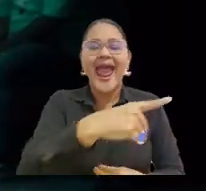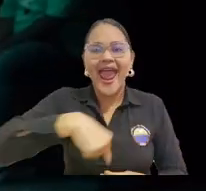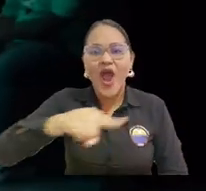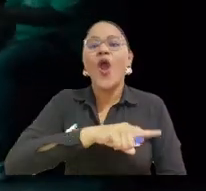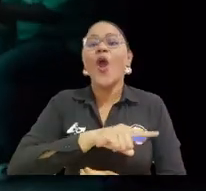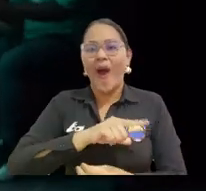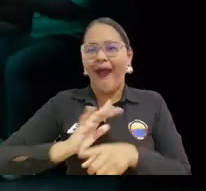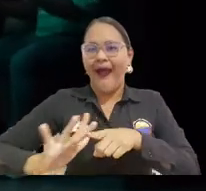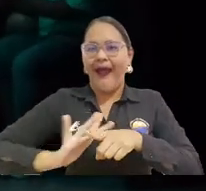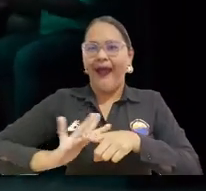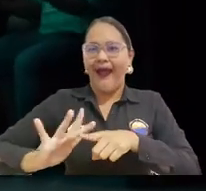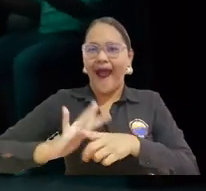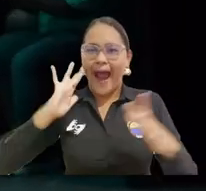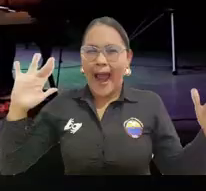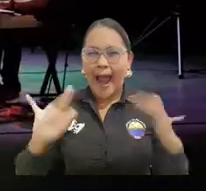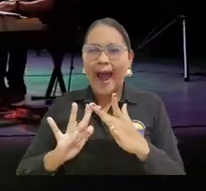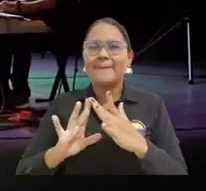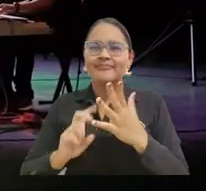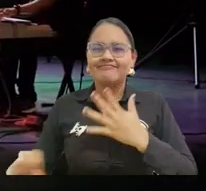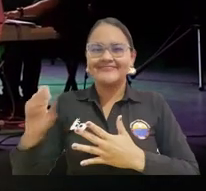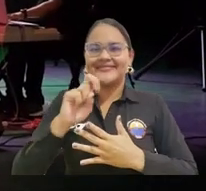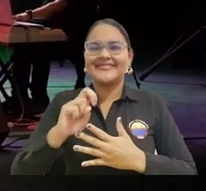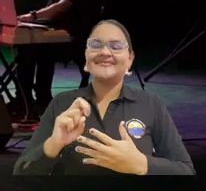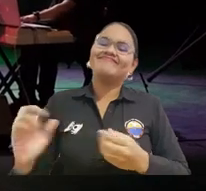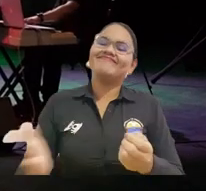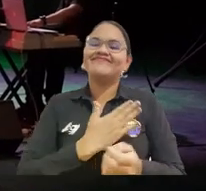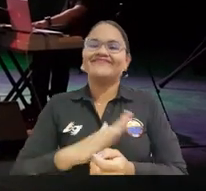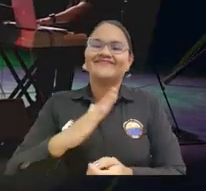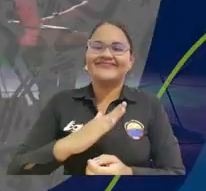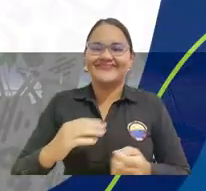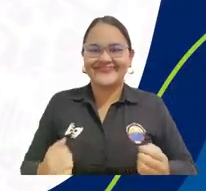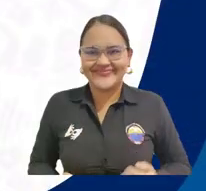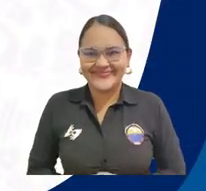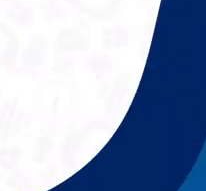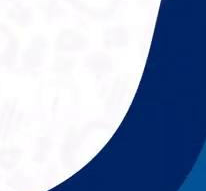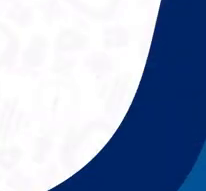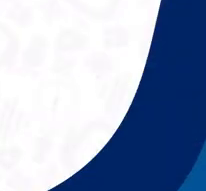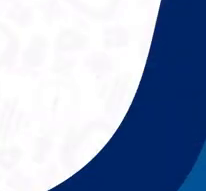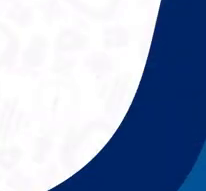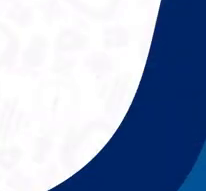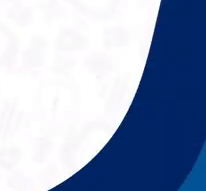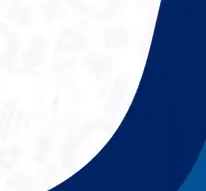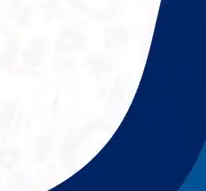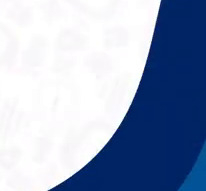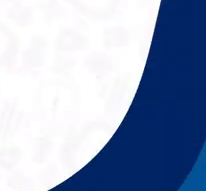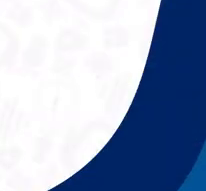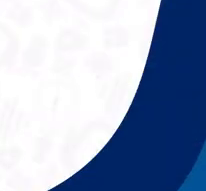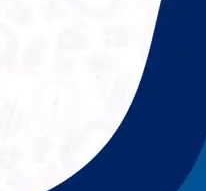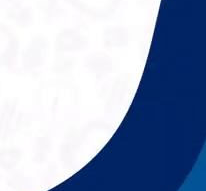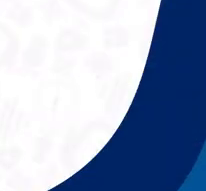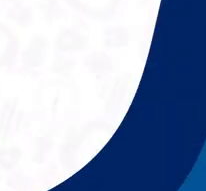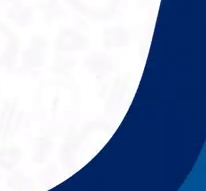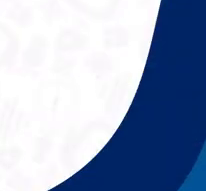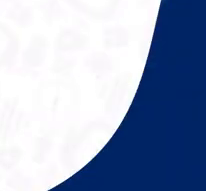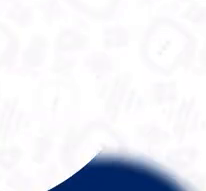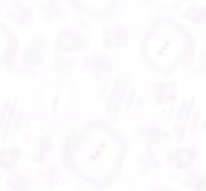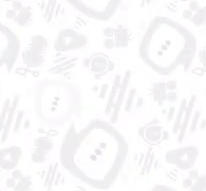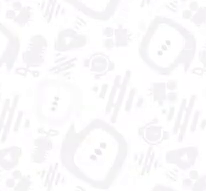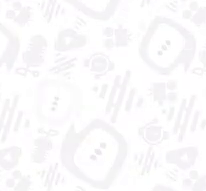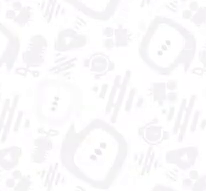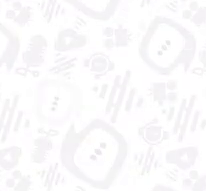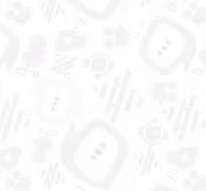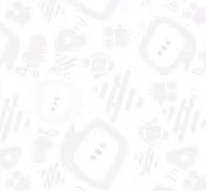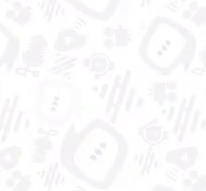lo cual les permite participar según su nivel y enfoque profesional. Universidad del Magdalena, aún más incluyente